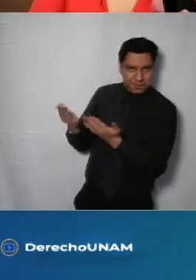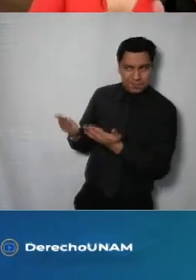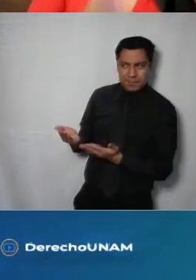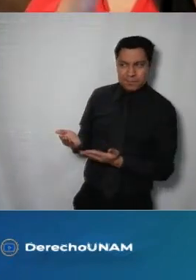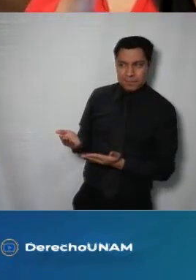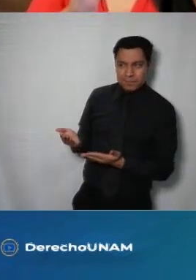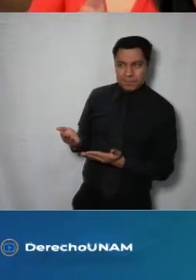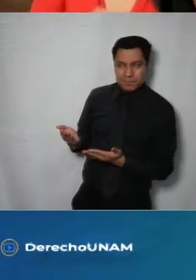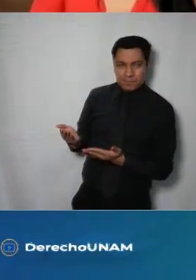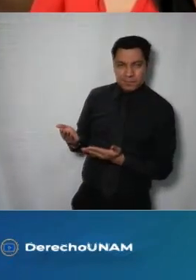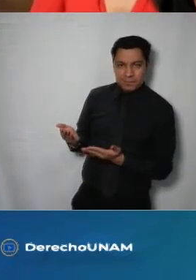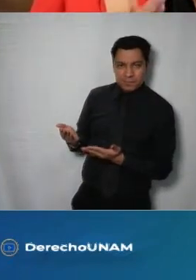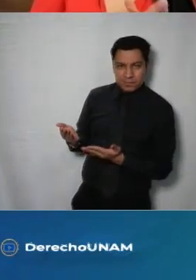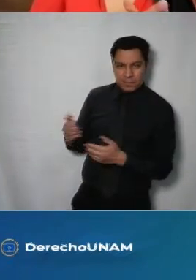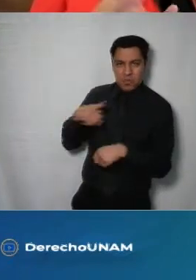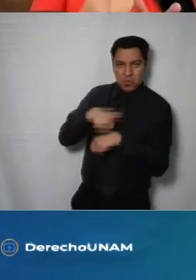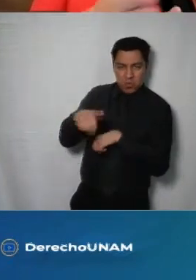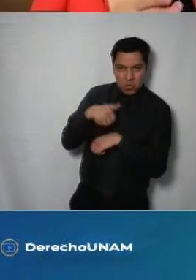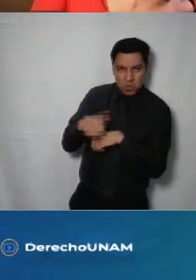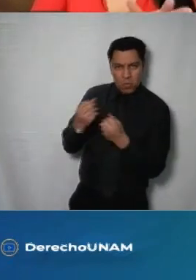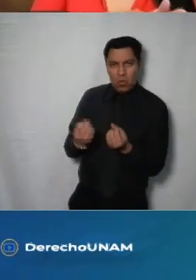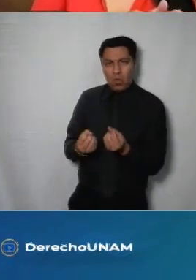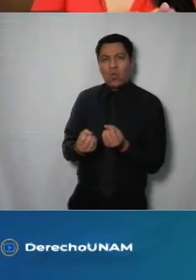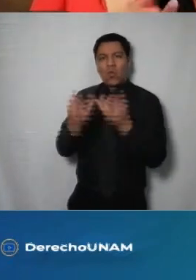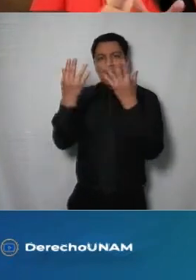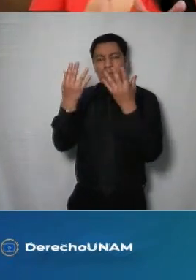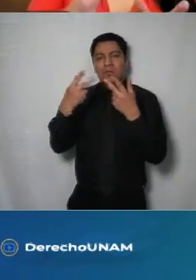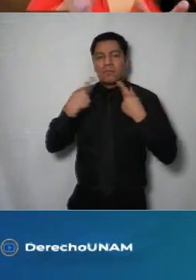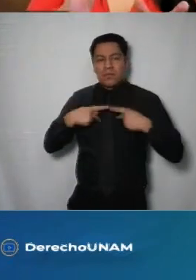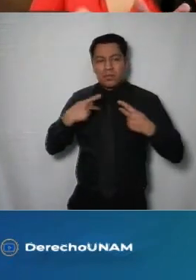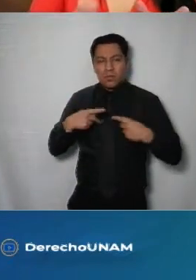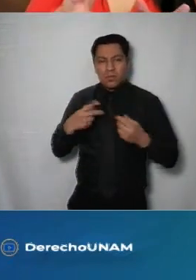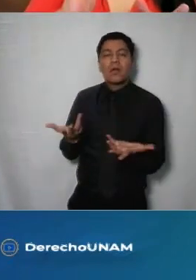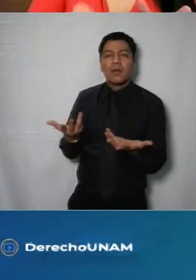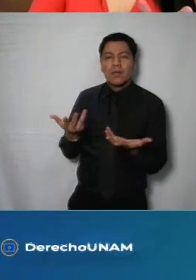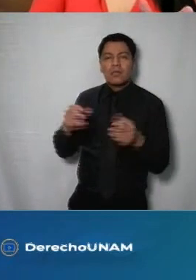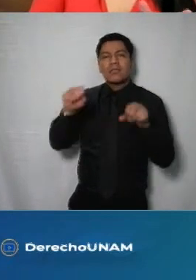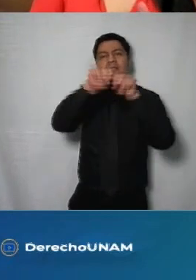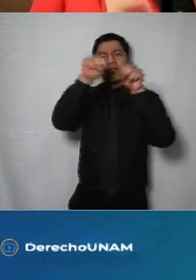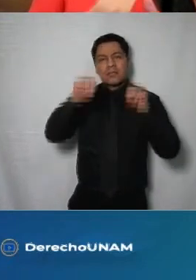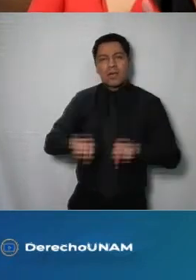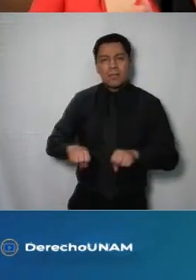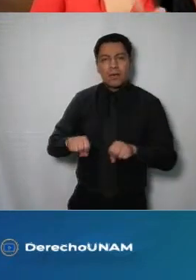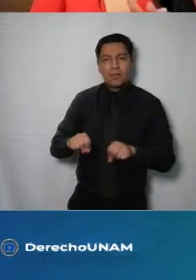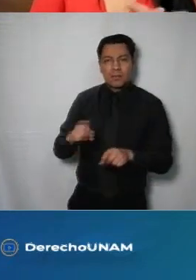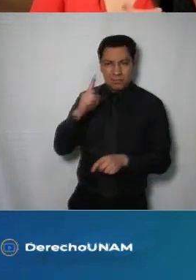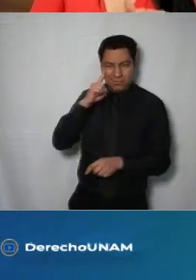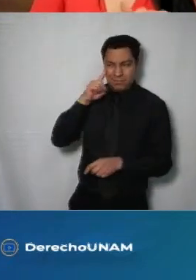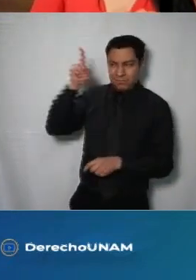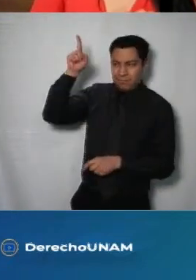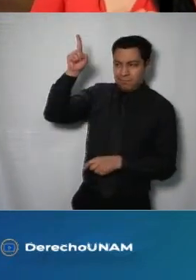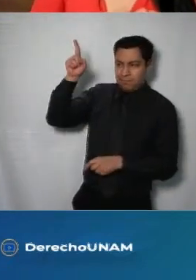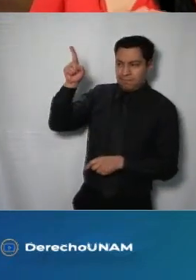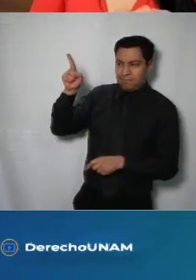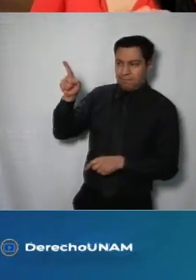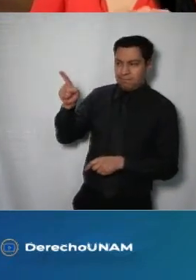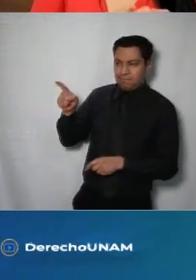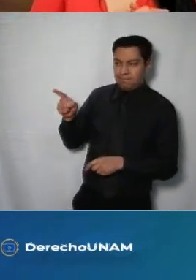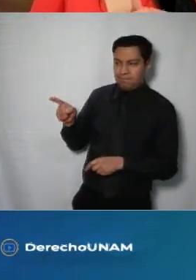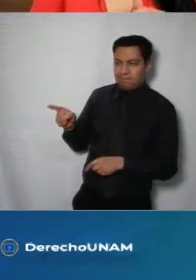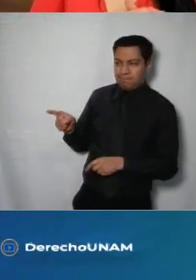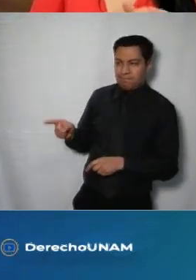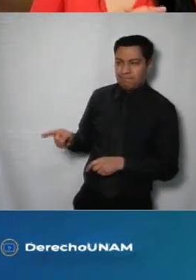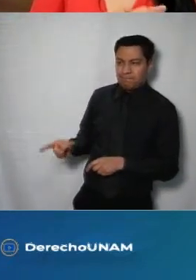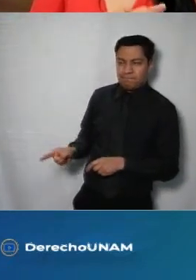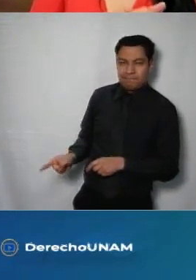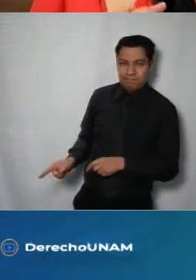el tipo de órgano el número de sujetos que incluye ese tipo de órgano cuántos sistemas tienen ustedes pueden ver ahí claramente que los